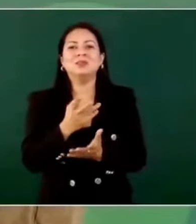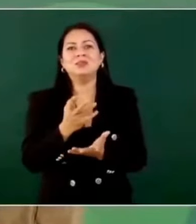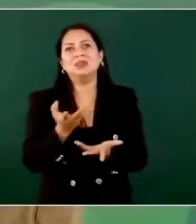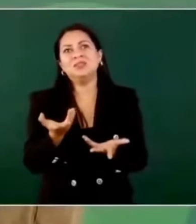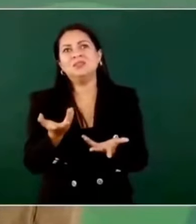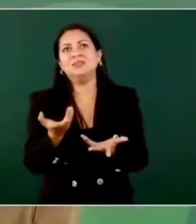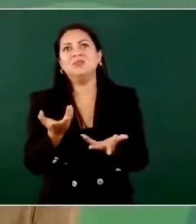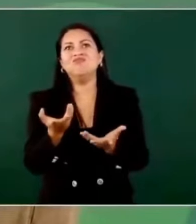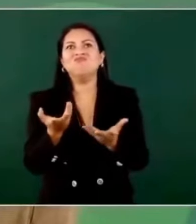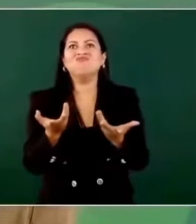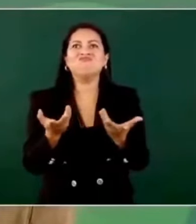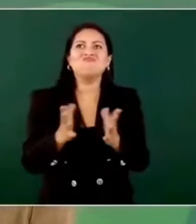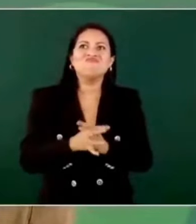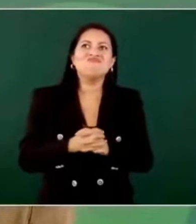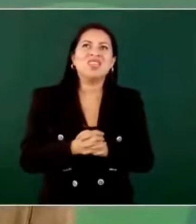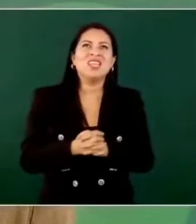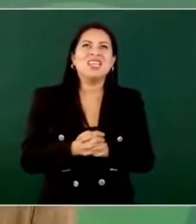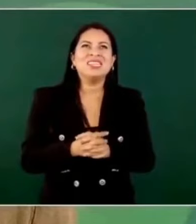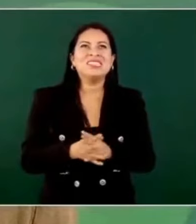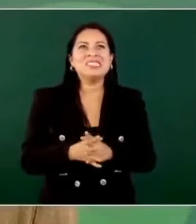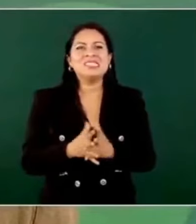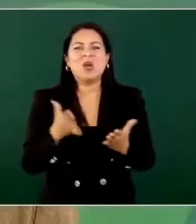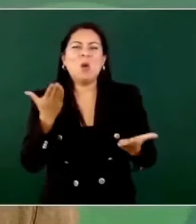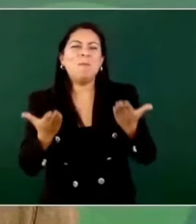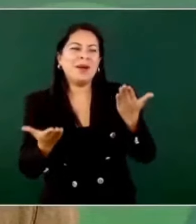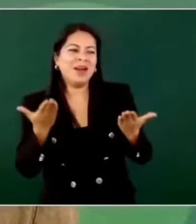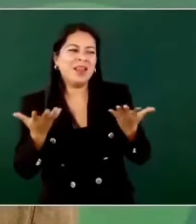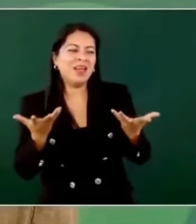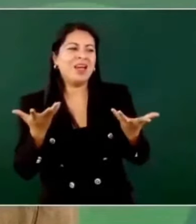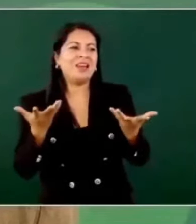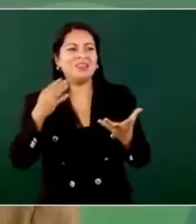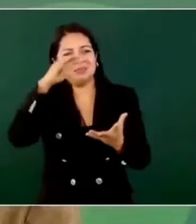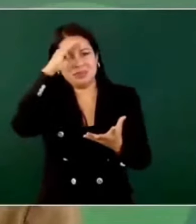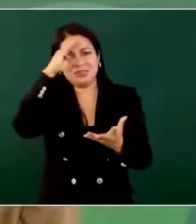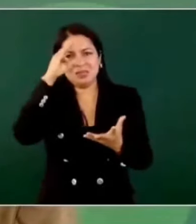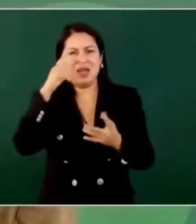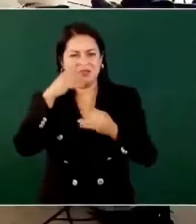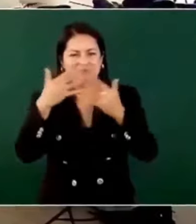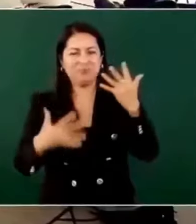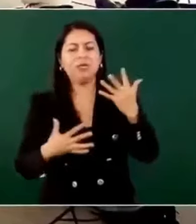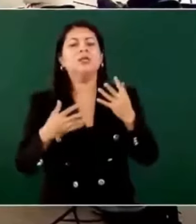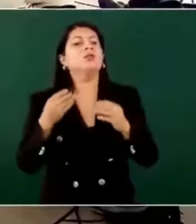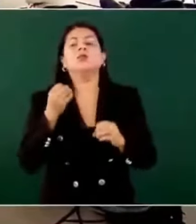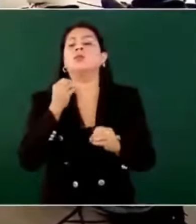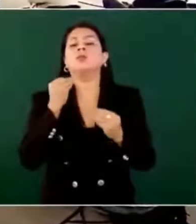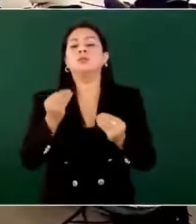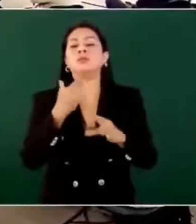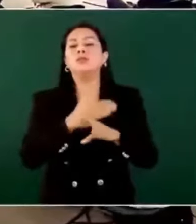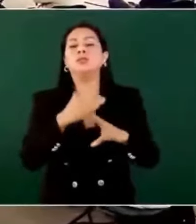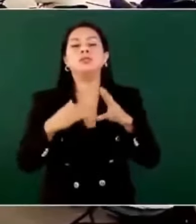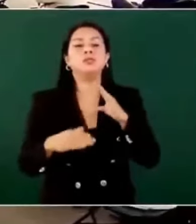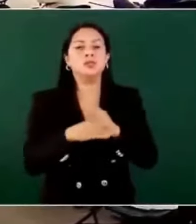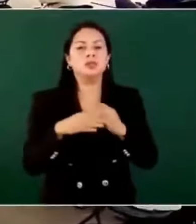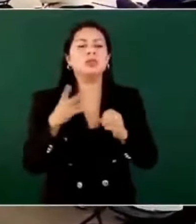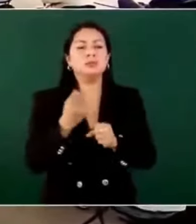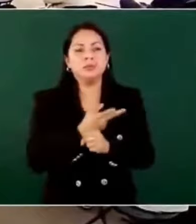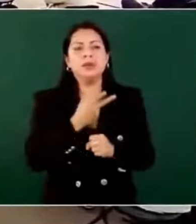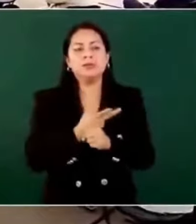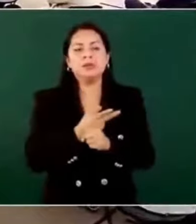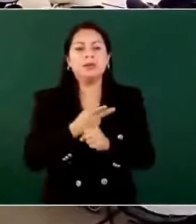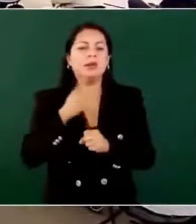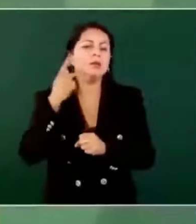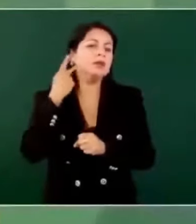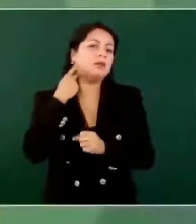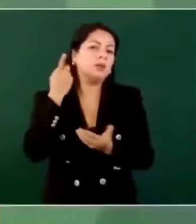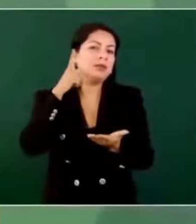porque no en todos los casos, pero suele pasar que en la política